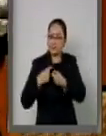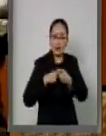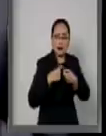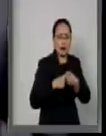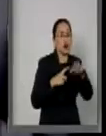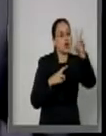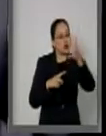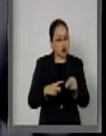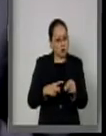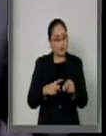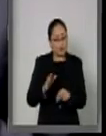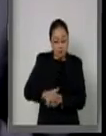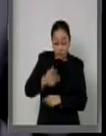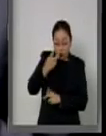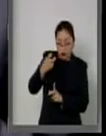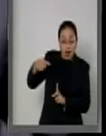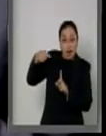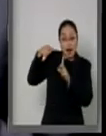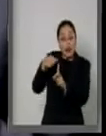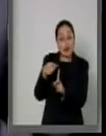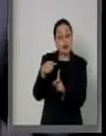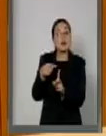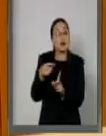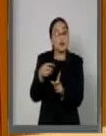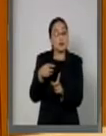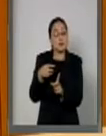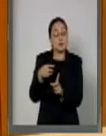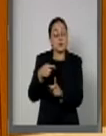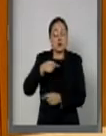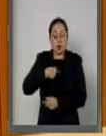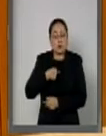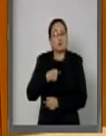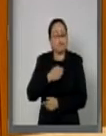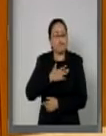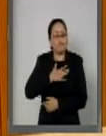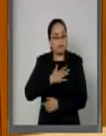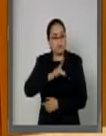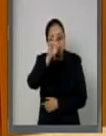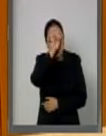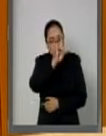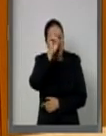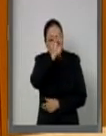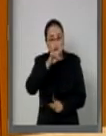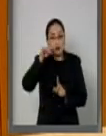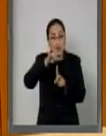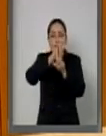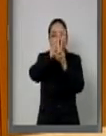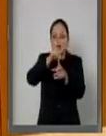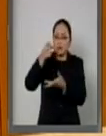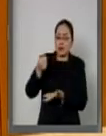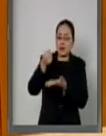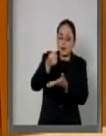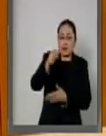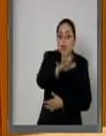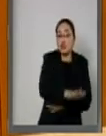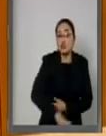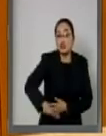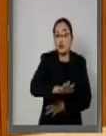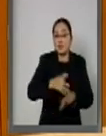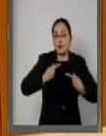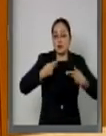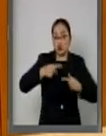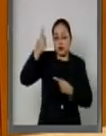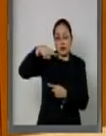Y sobre ese particular, sugiero, en los temas del dinero del pueblo y la salud,